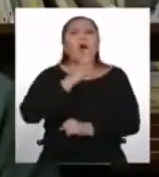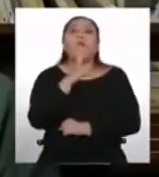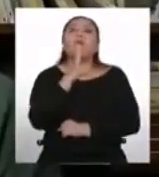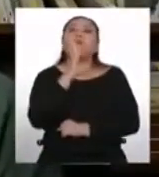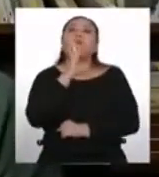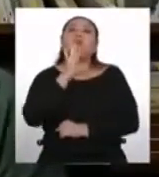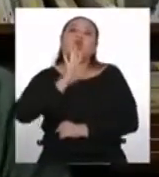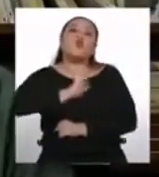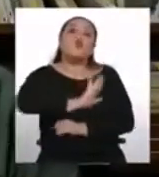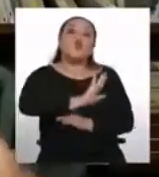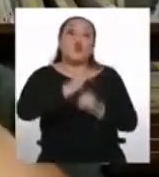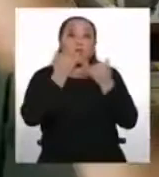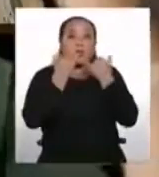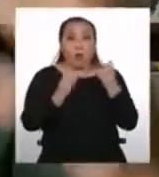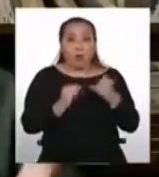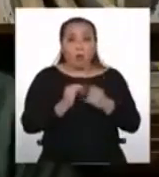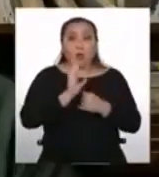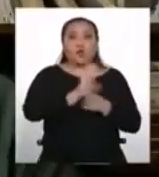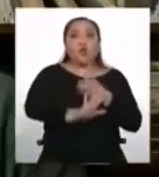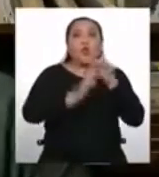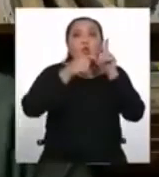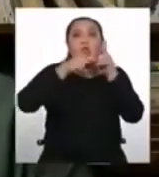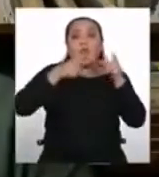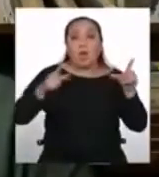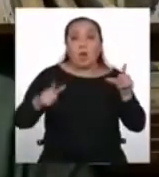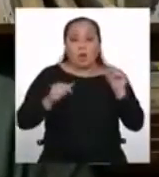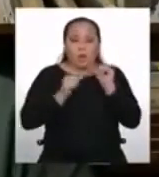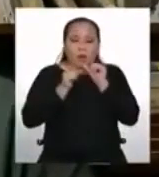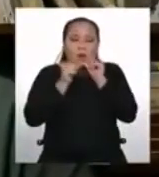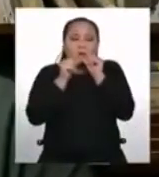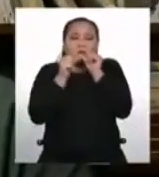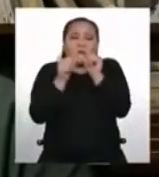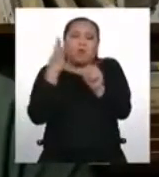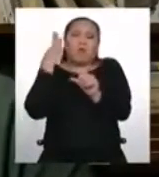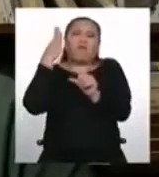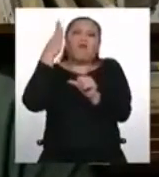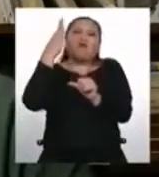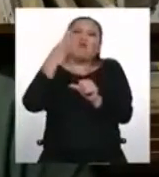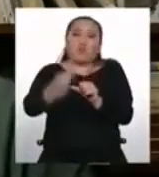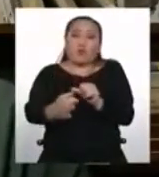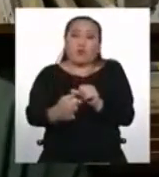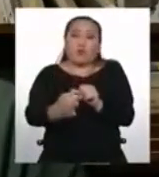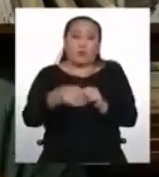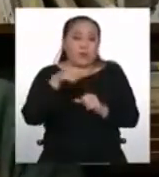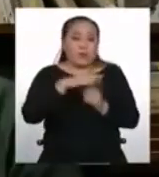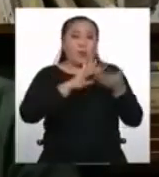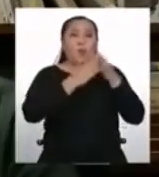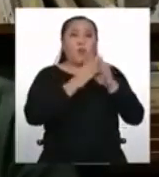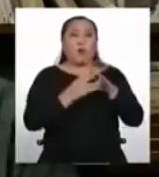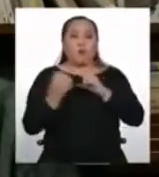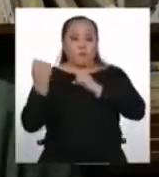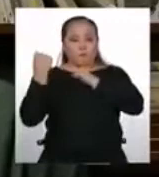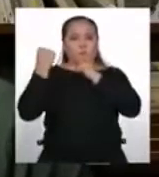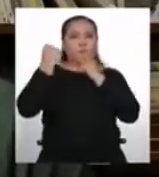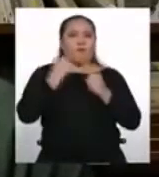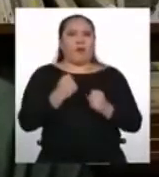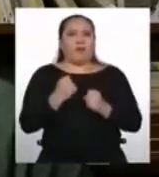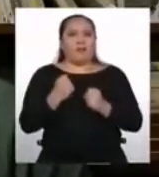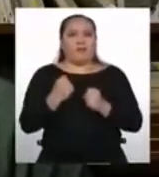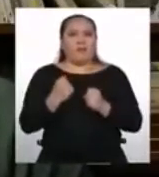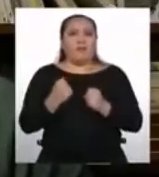poder permanecer en el tiempo como un pueblo fuerte, sólido,